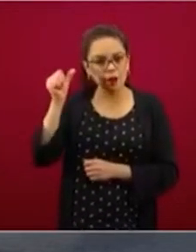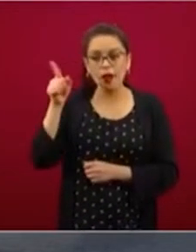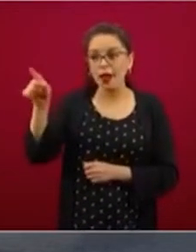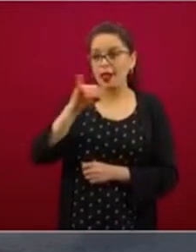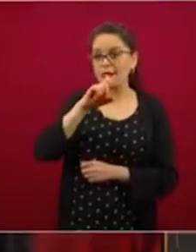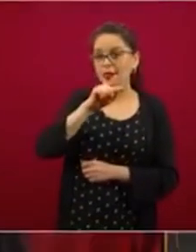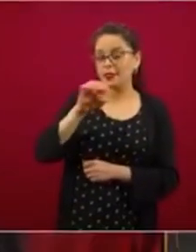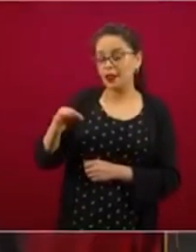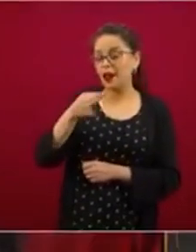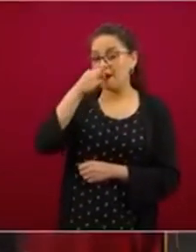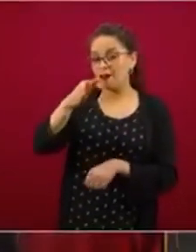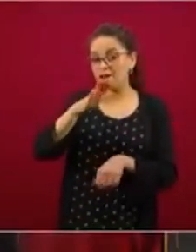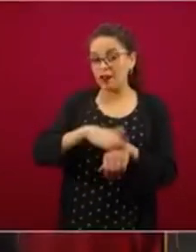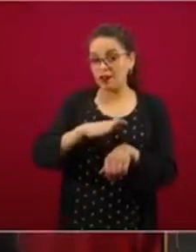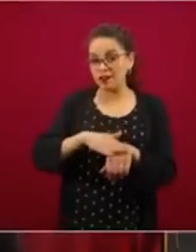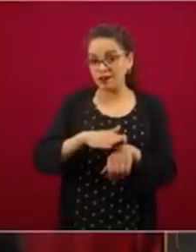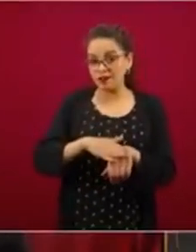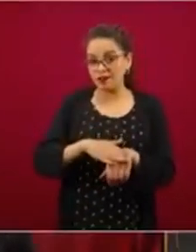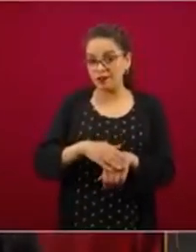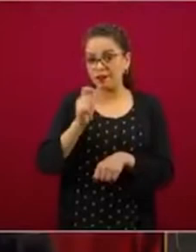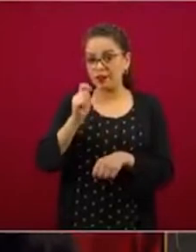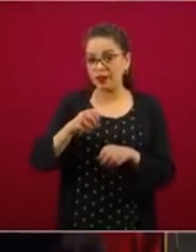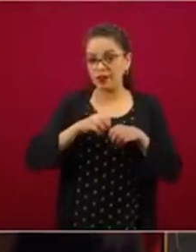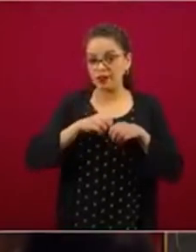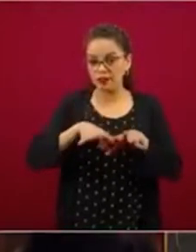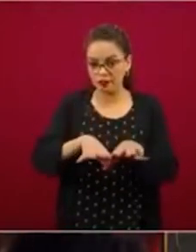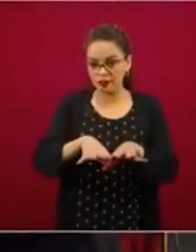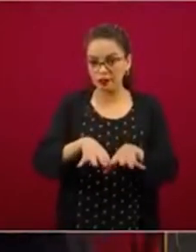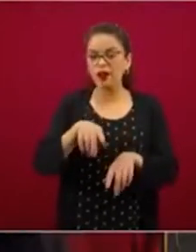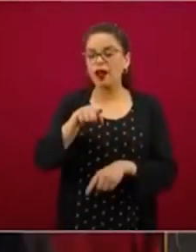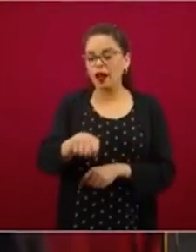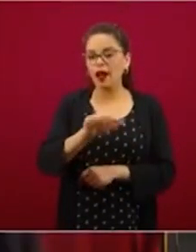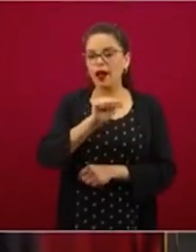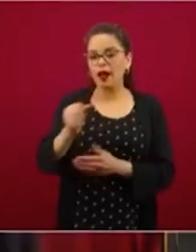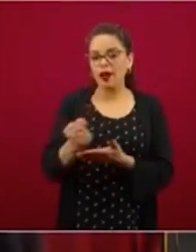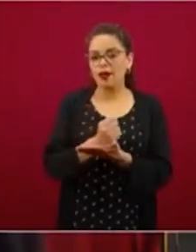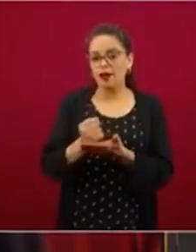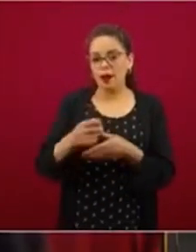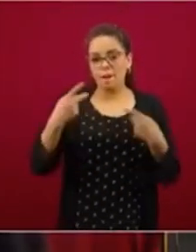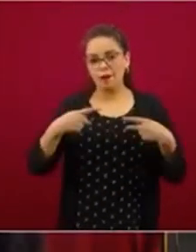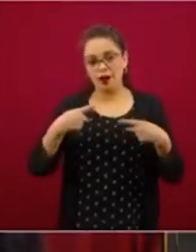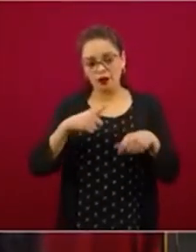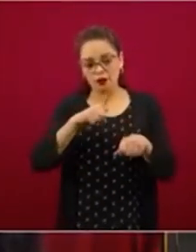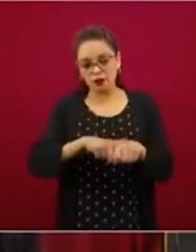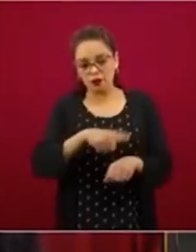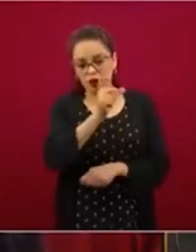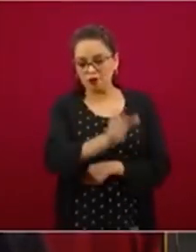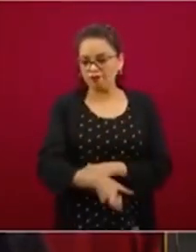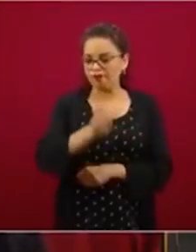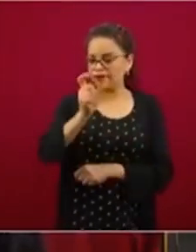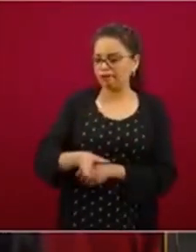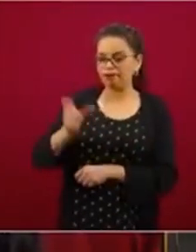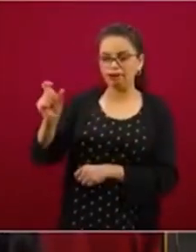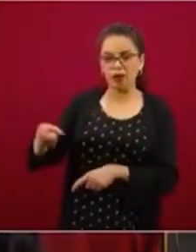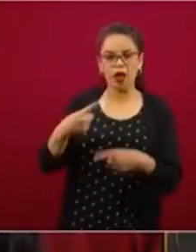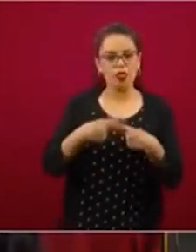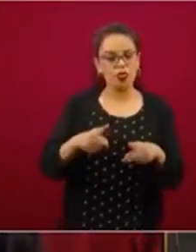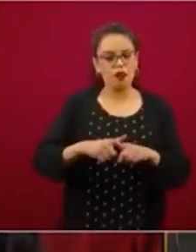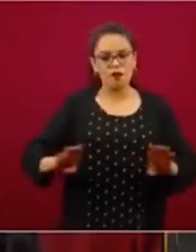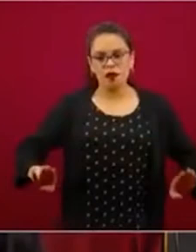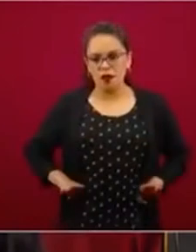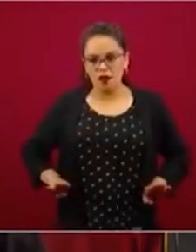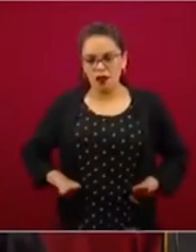un replanteamiento a su programa de créditos personales con diferentes características. La más importante de ellas es